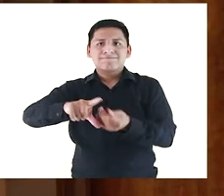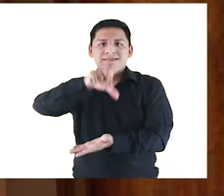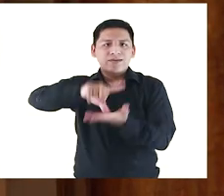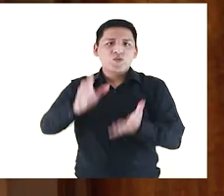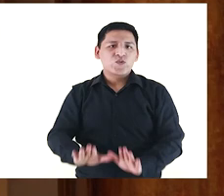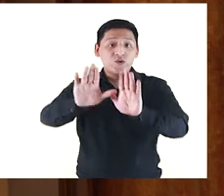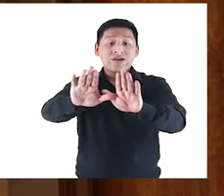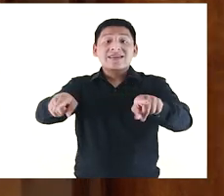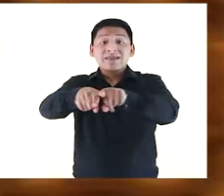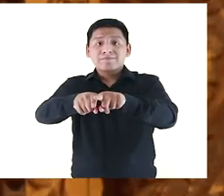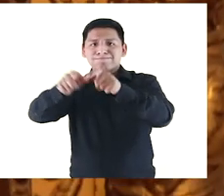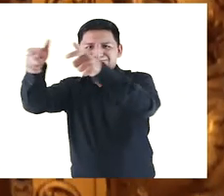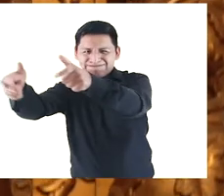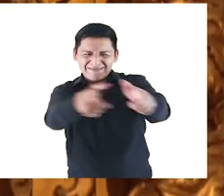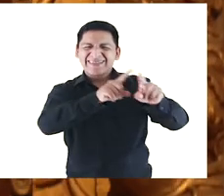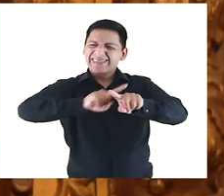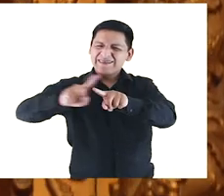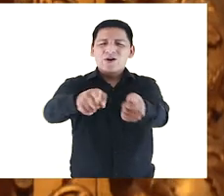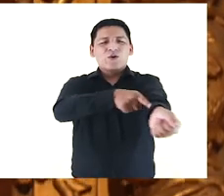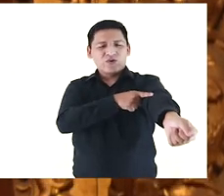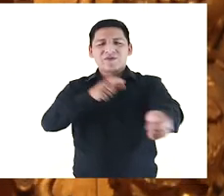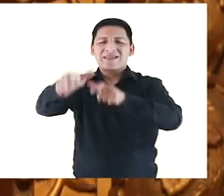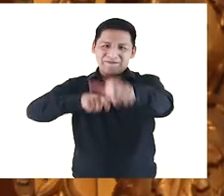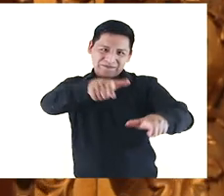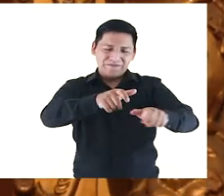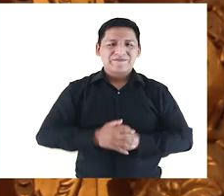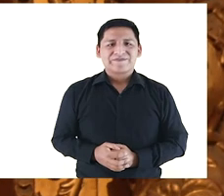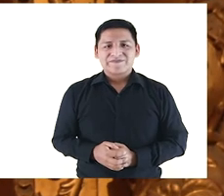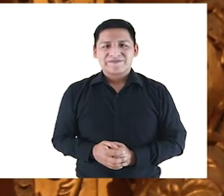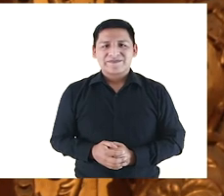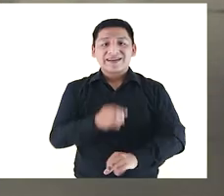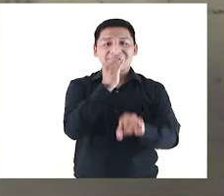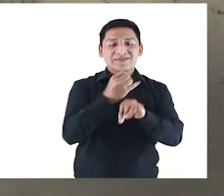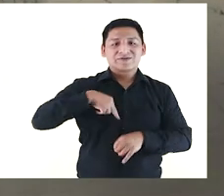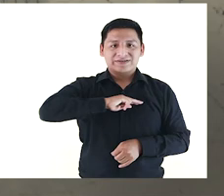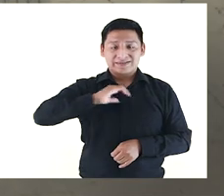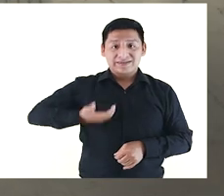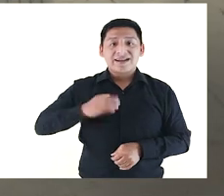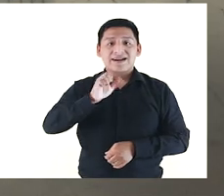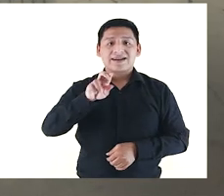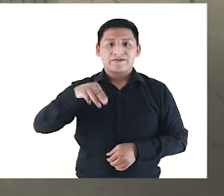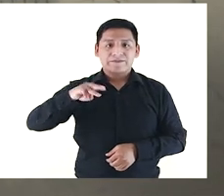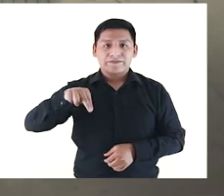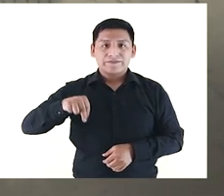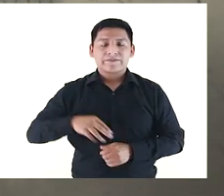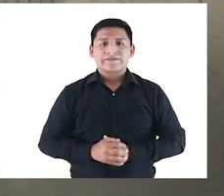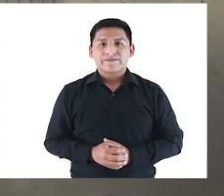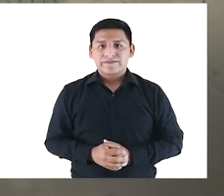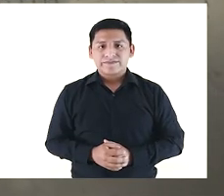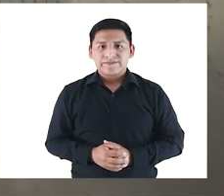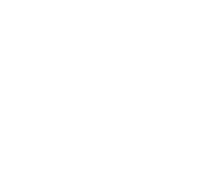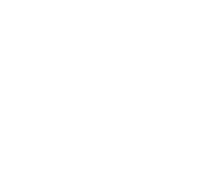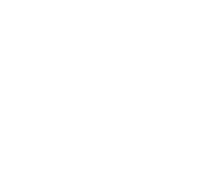patrimonio importante de la ciudad y guardiana de muchas tradiciones populares. La iglesia de Nuestra Señora